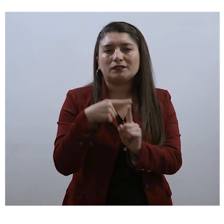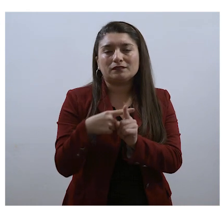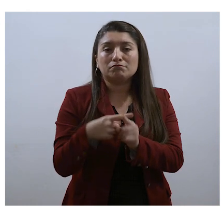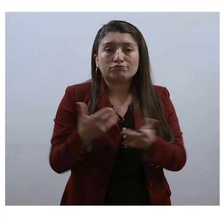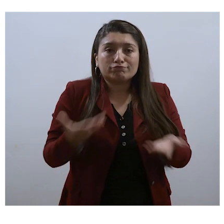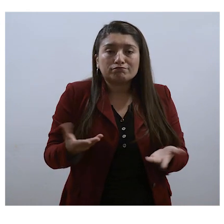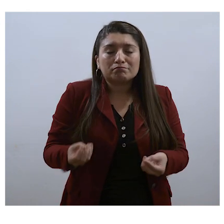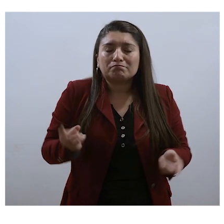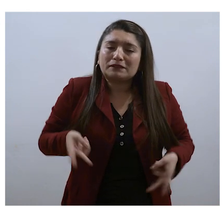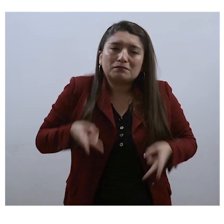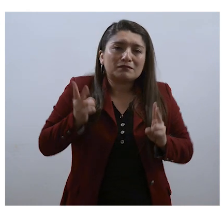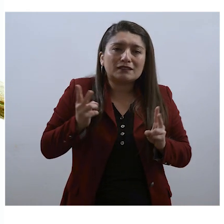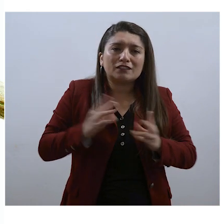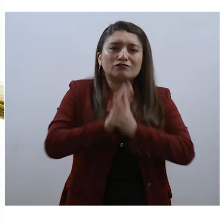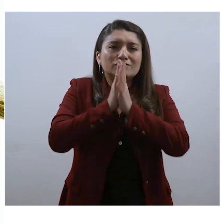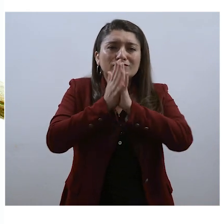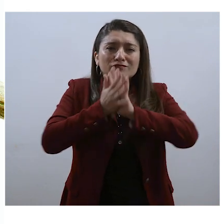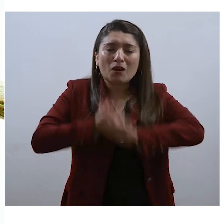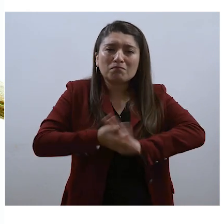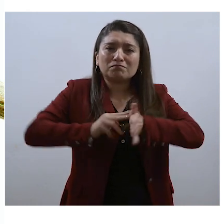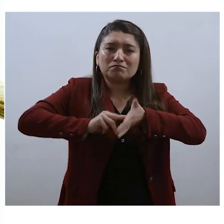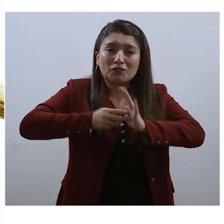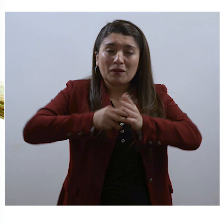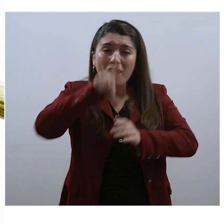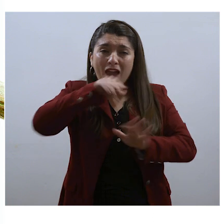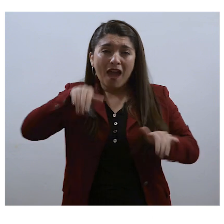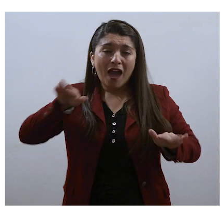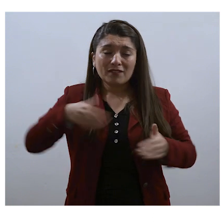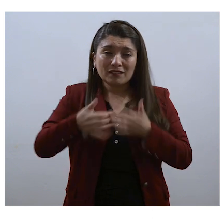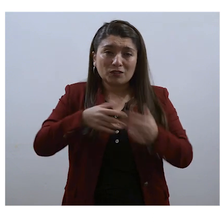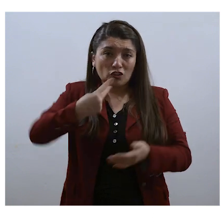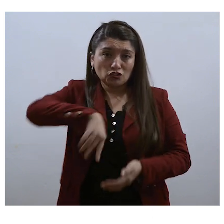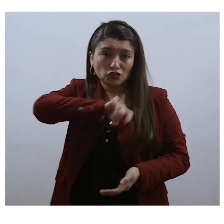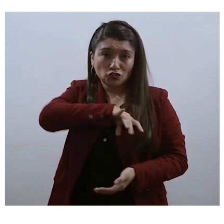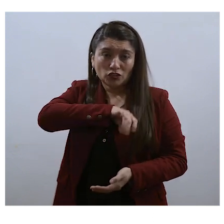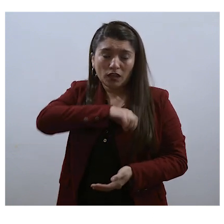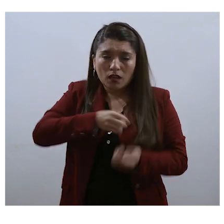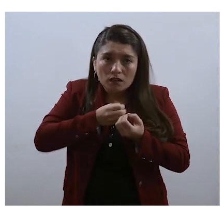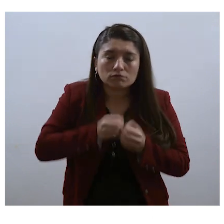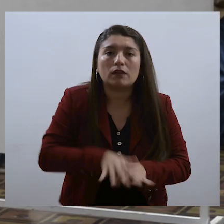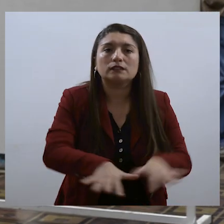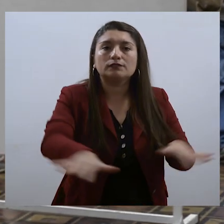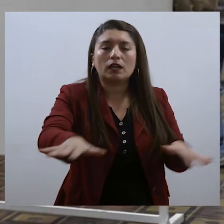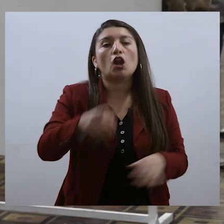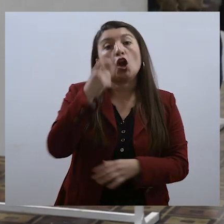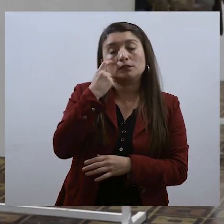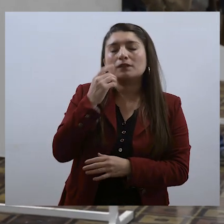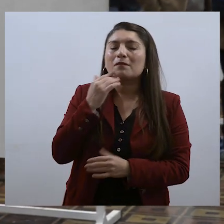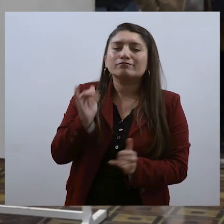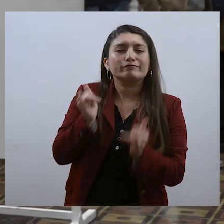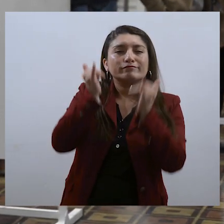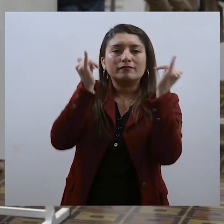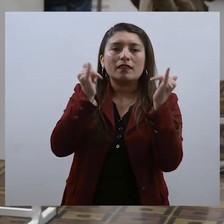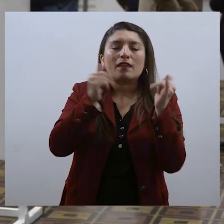positiva porque permite masificar la problemática de las aves silvestres de Chile, su conocimiento, su